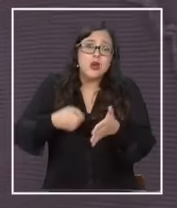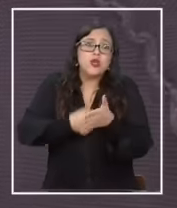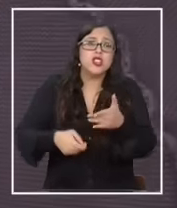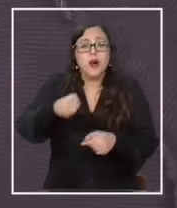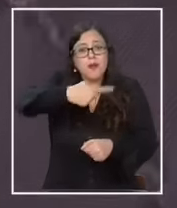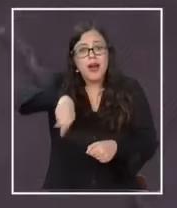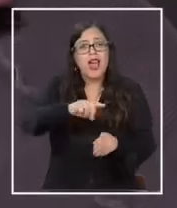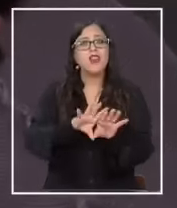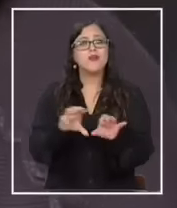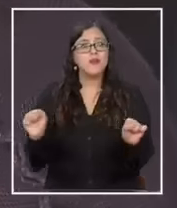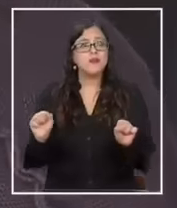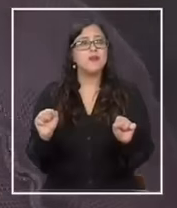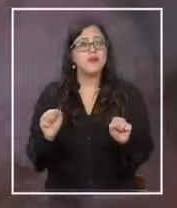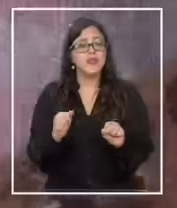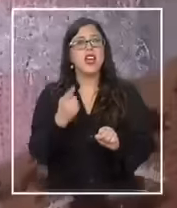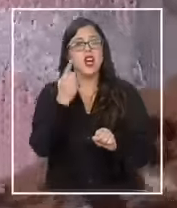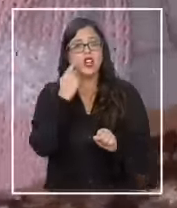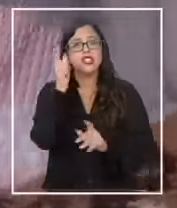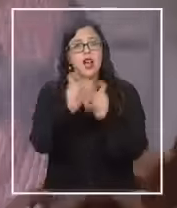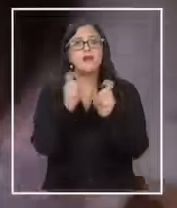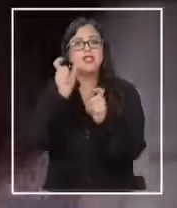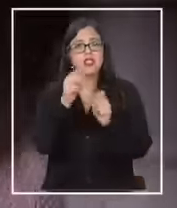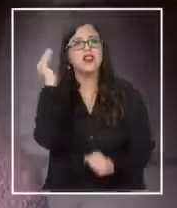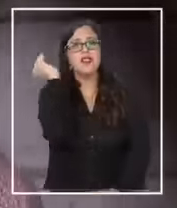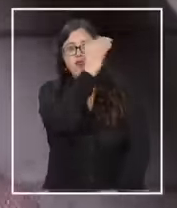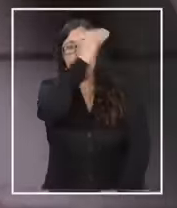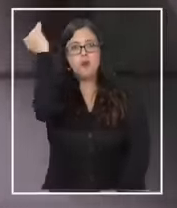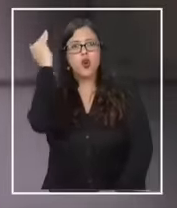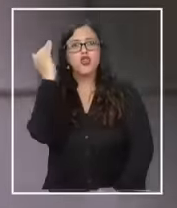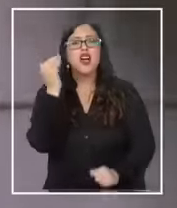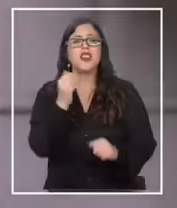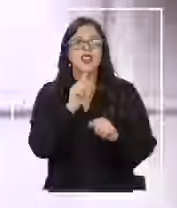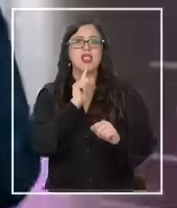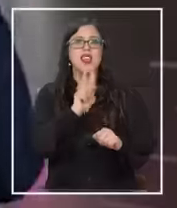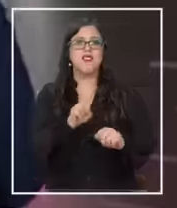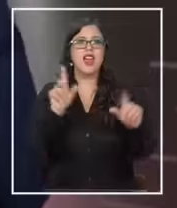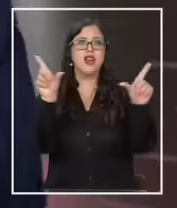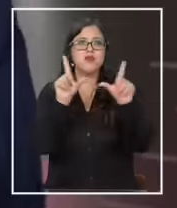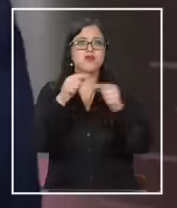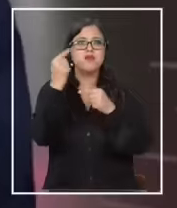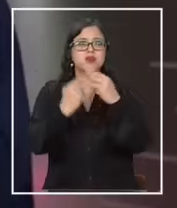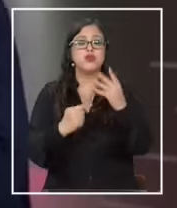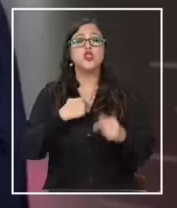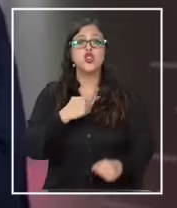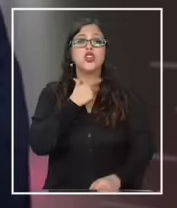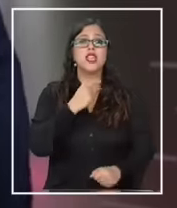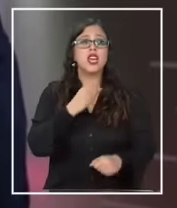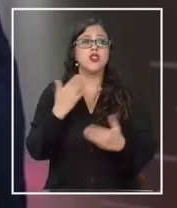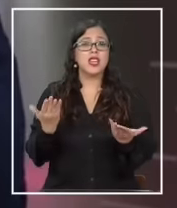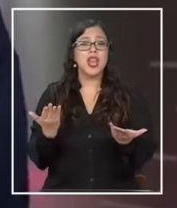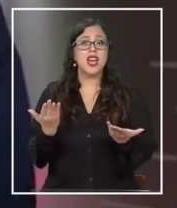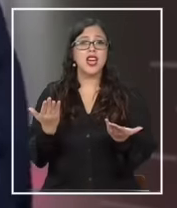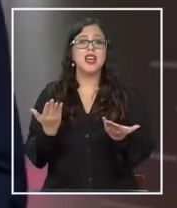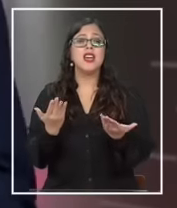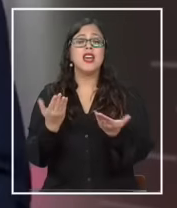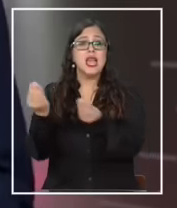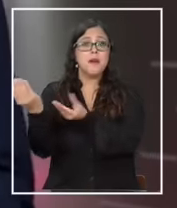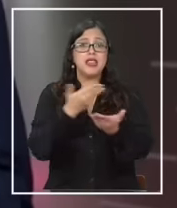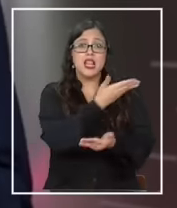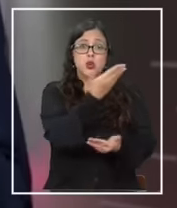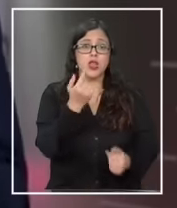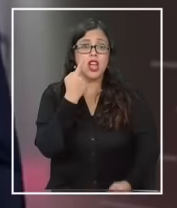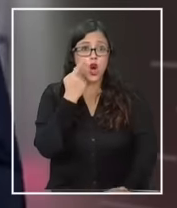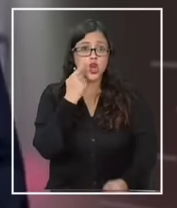ya se han comprometido conocidas figuras del espectáculo y la televisión quiero invitar a que conozcan Believing Organization